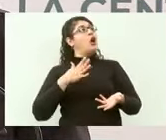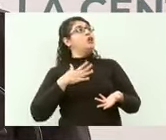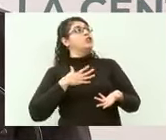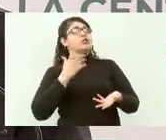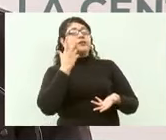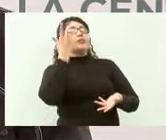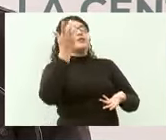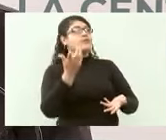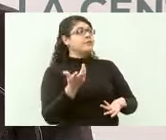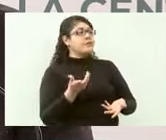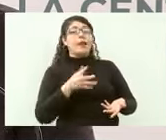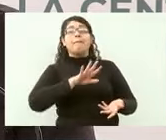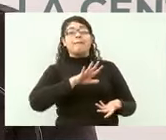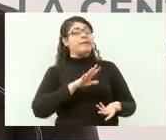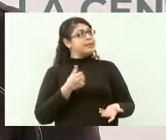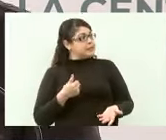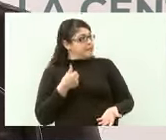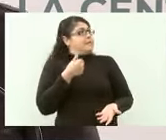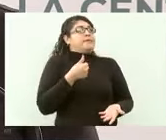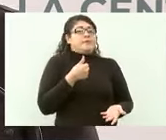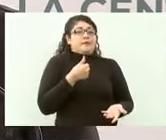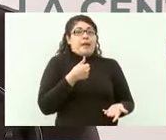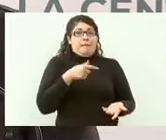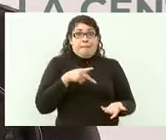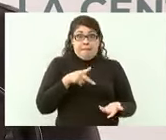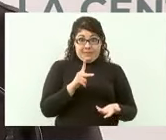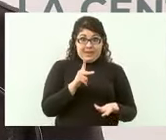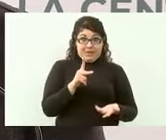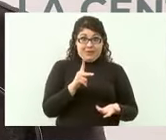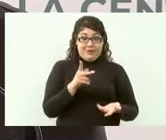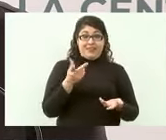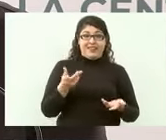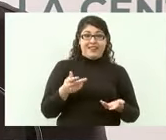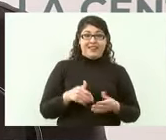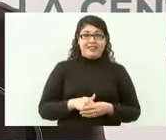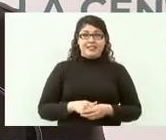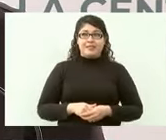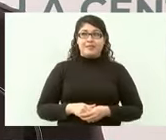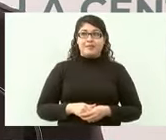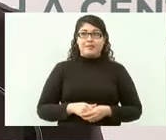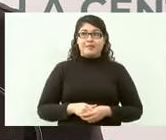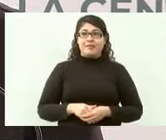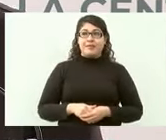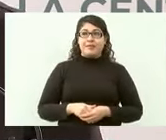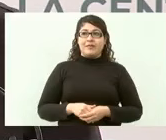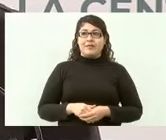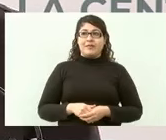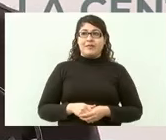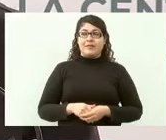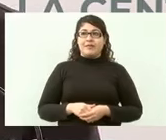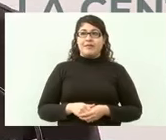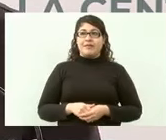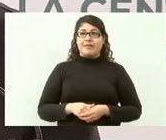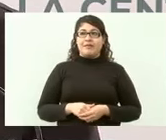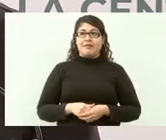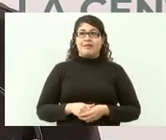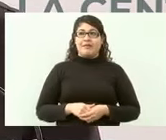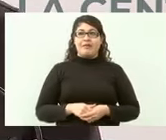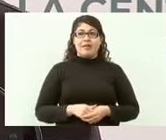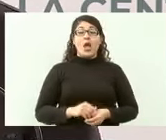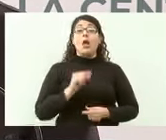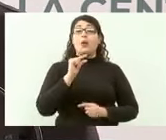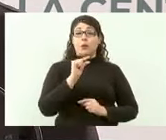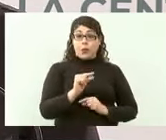se llevaron a trabajar a la que fue secretaria de